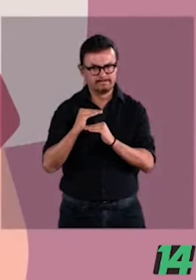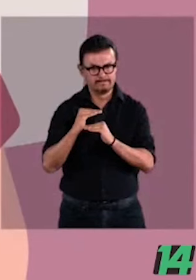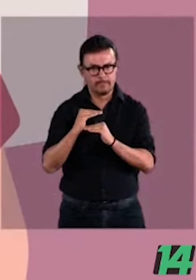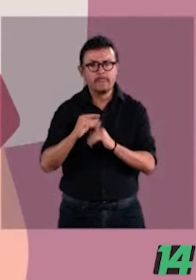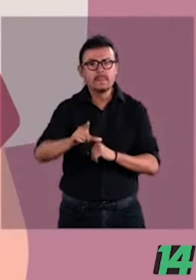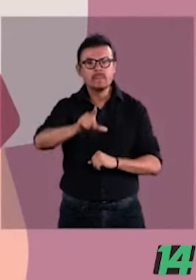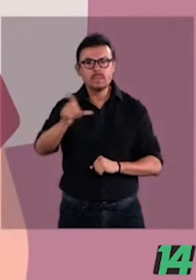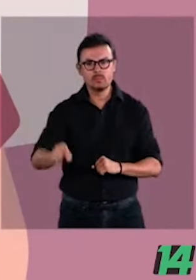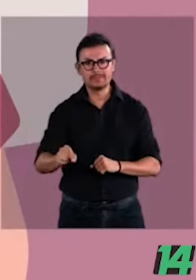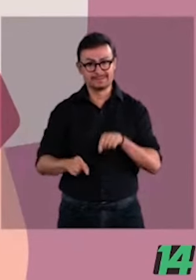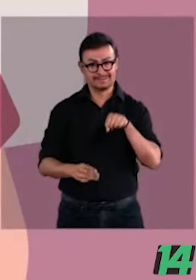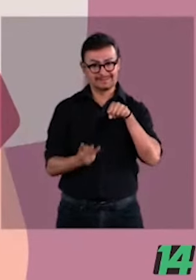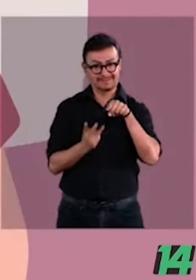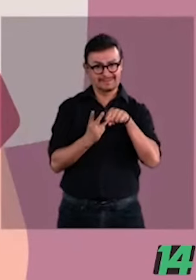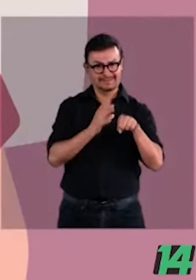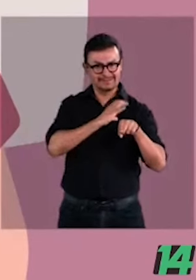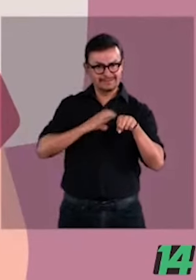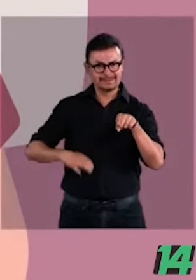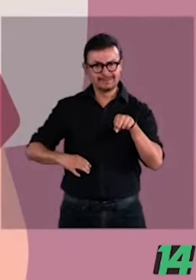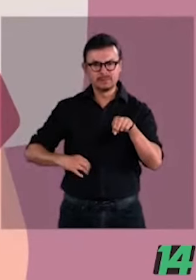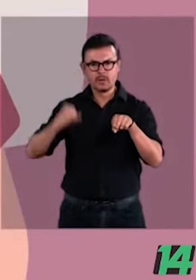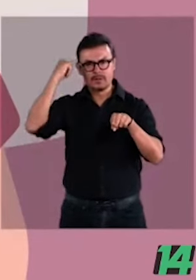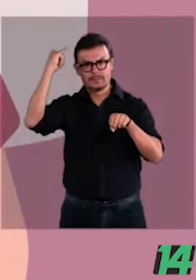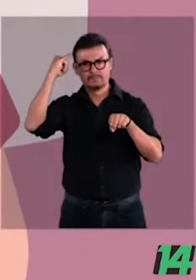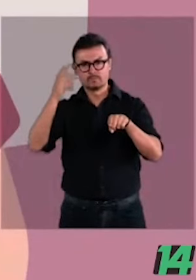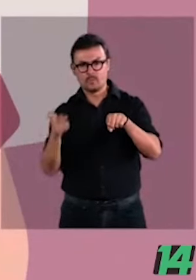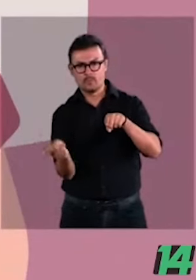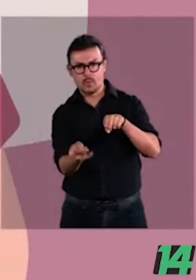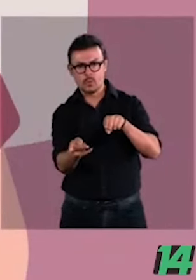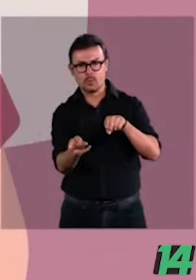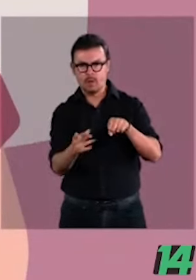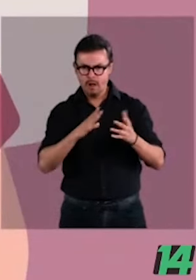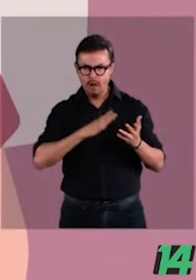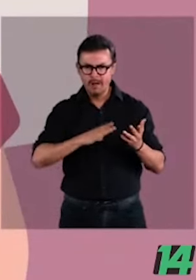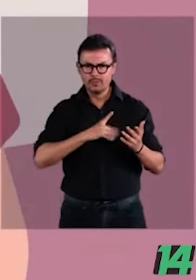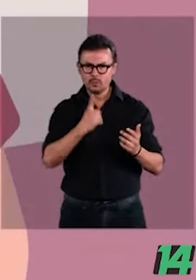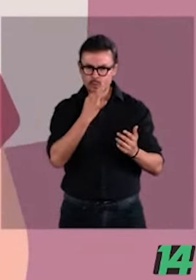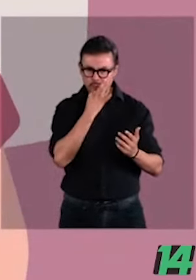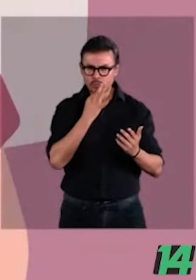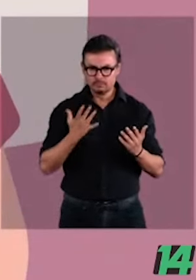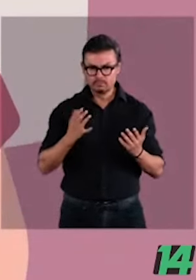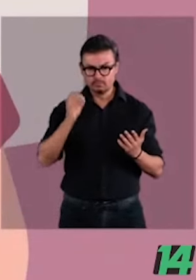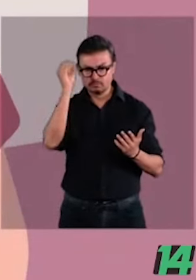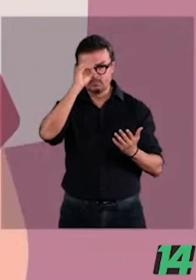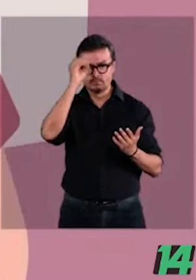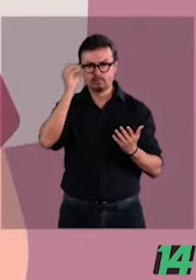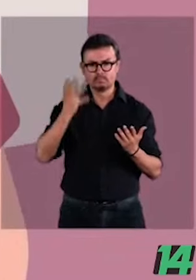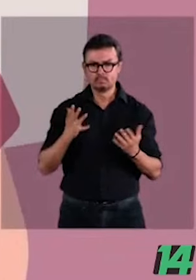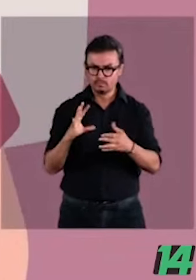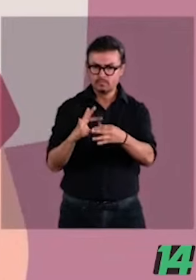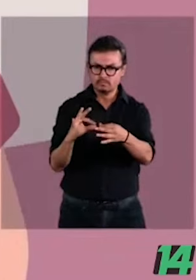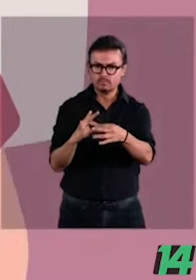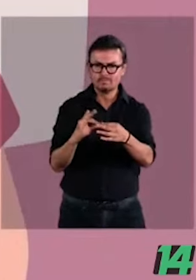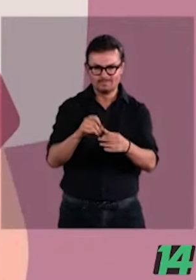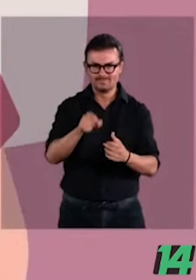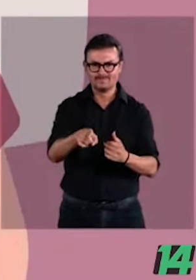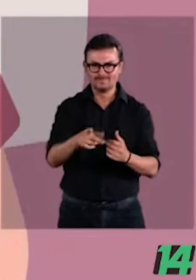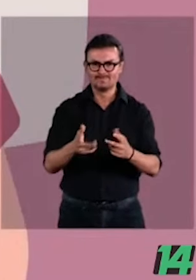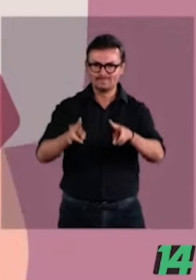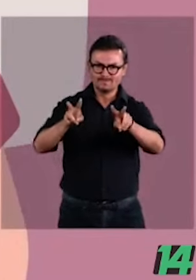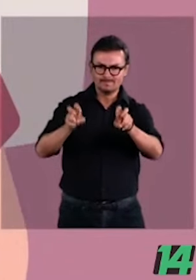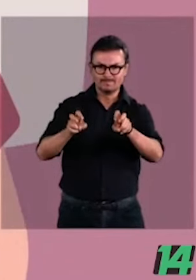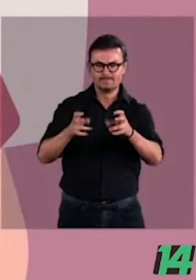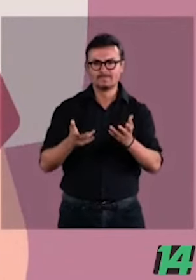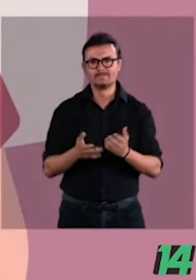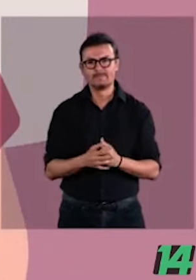candidatura que realizó la pregunta tendrá un minuto para reaccionar a las respuestas sobre su pregunta. Luego, las